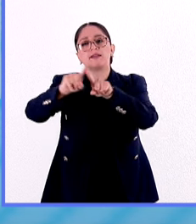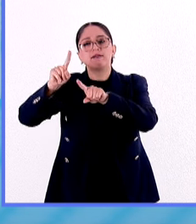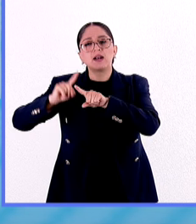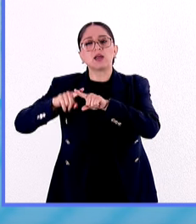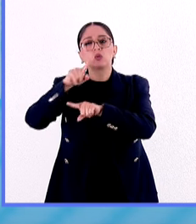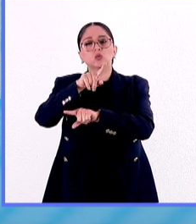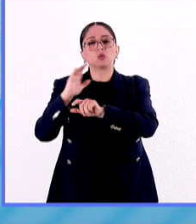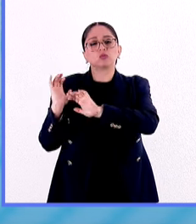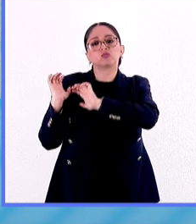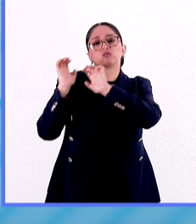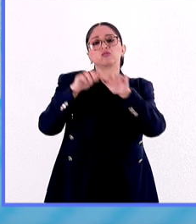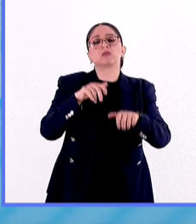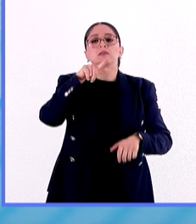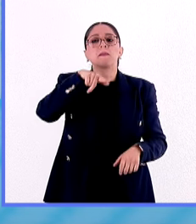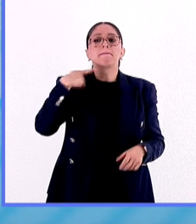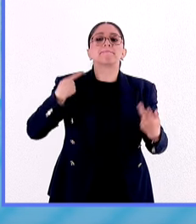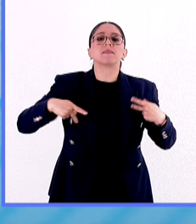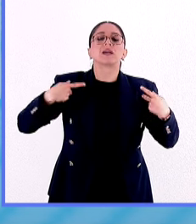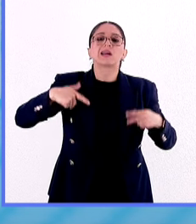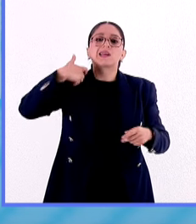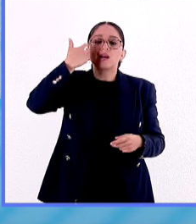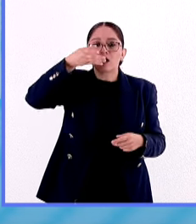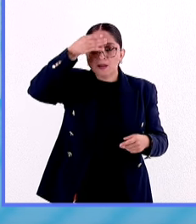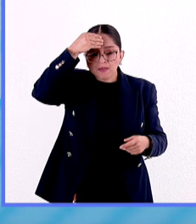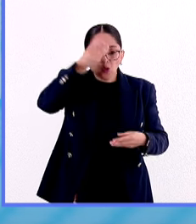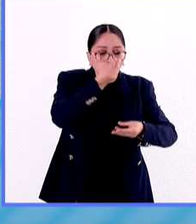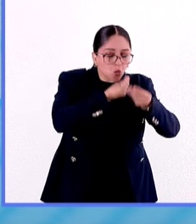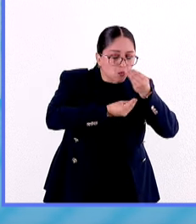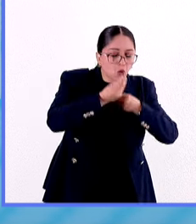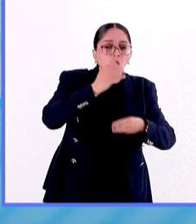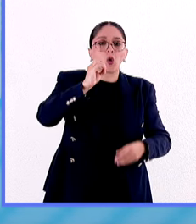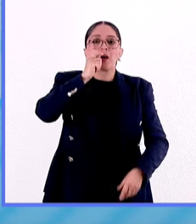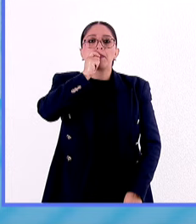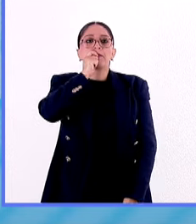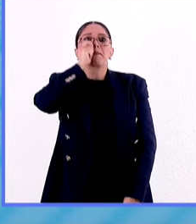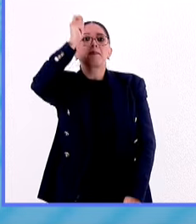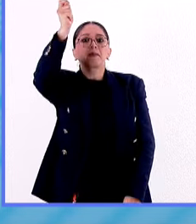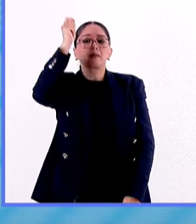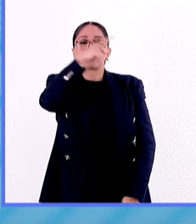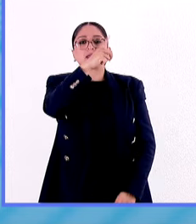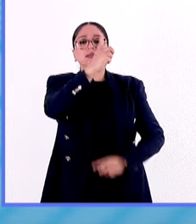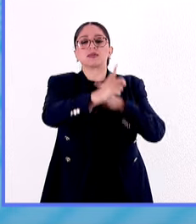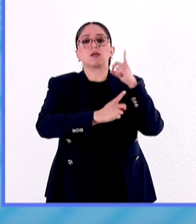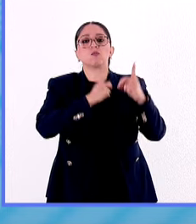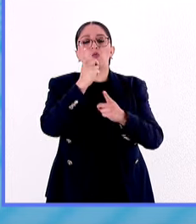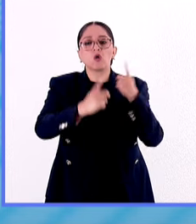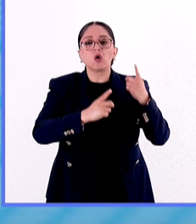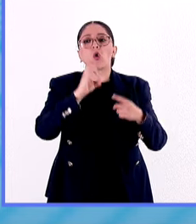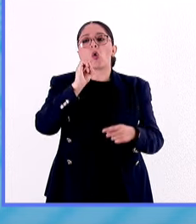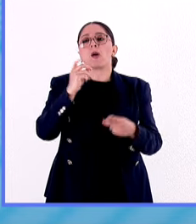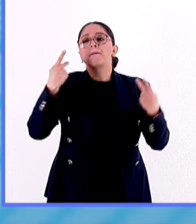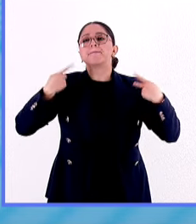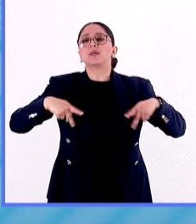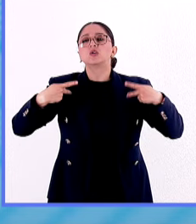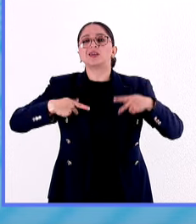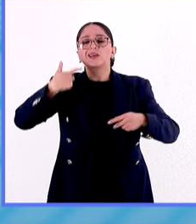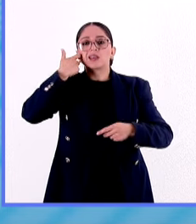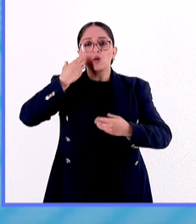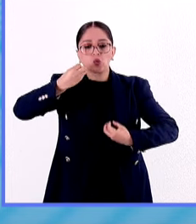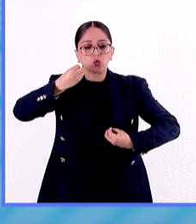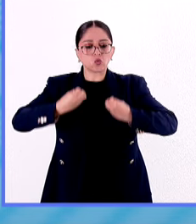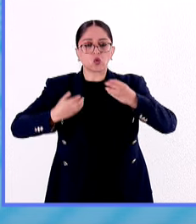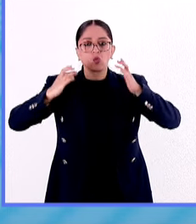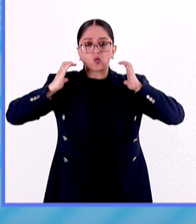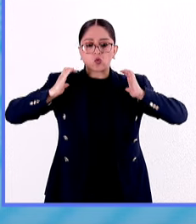convocatorias para los interesados en nutrición o en arbitraje deportivo, así como los que están interesados en ser jueces de físico